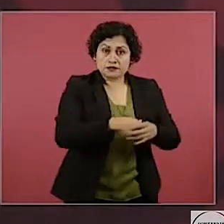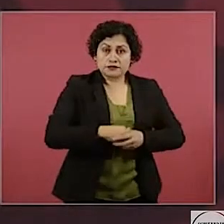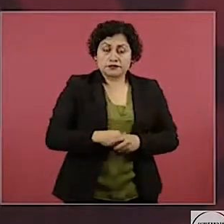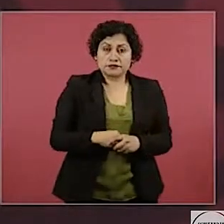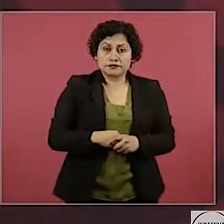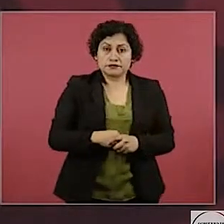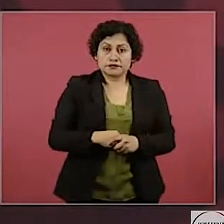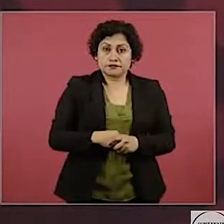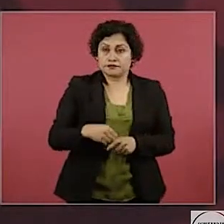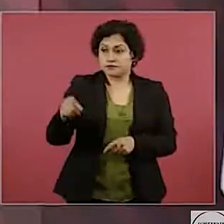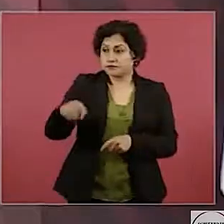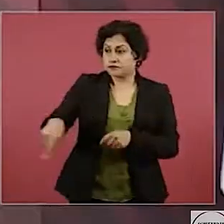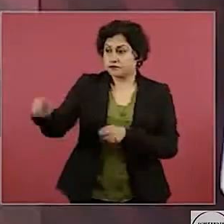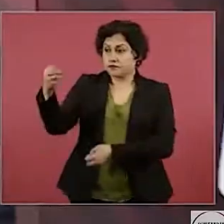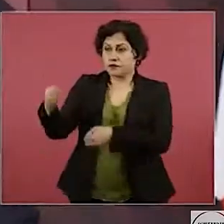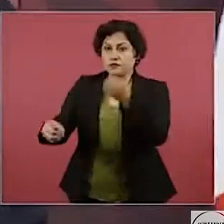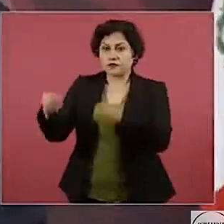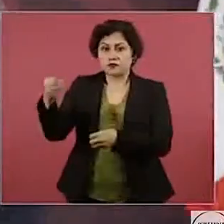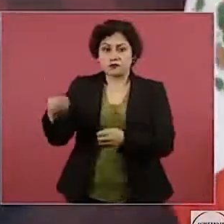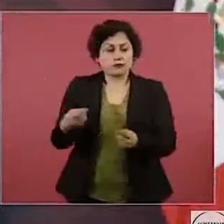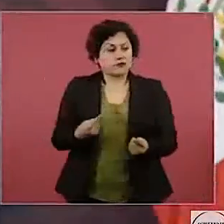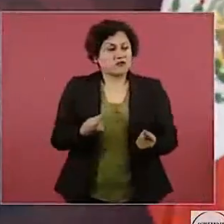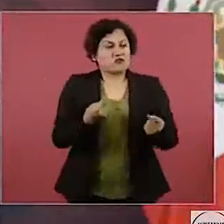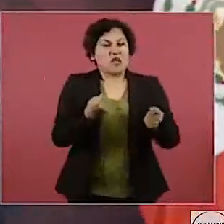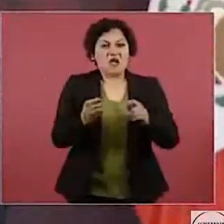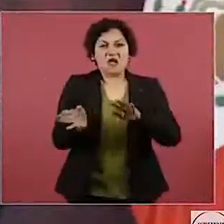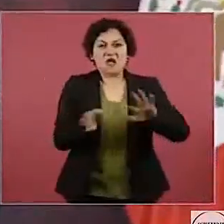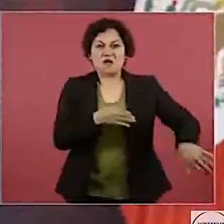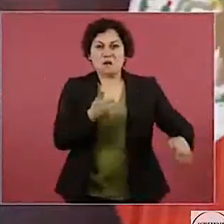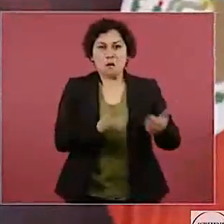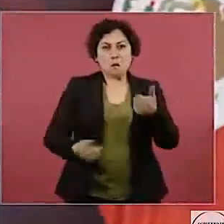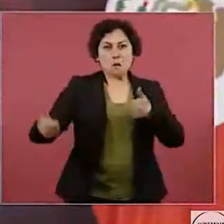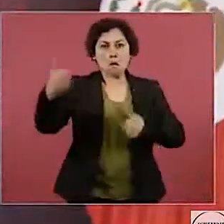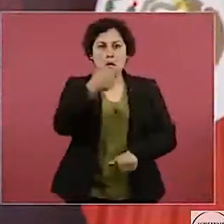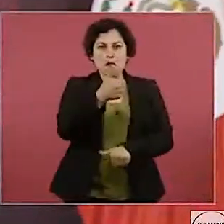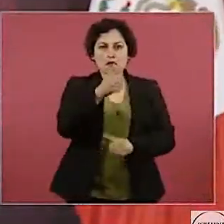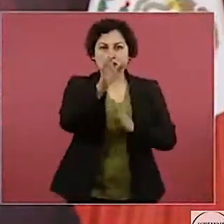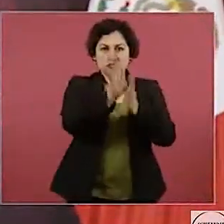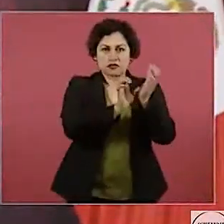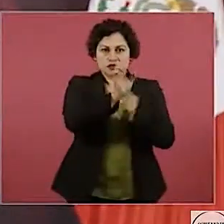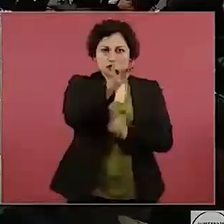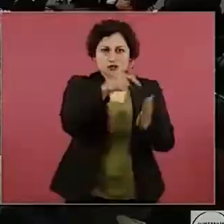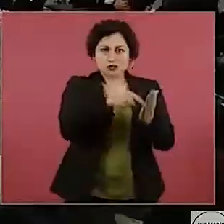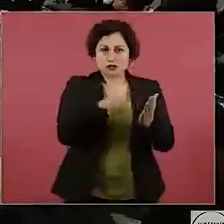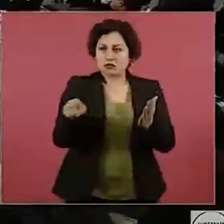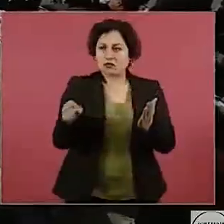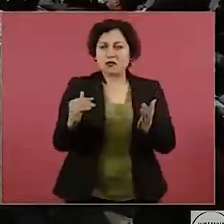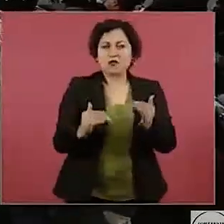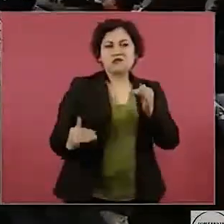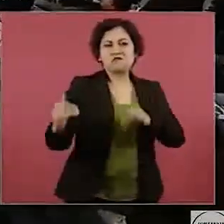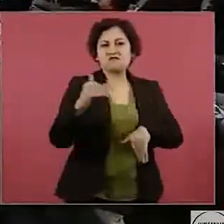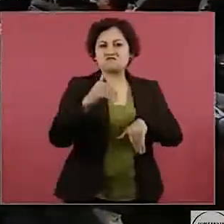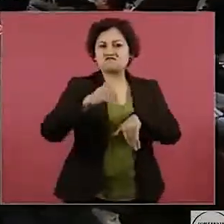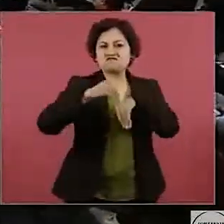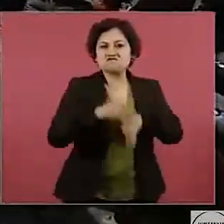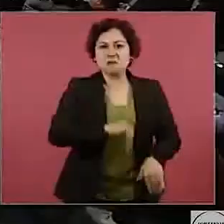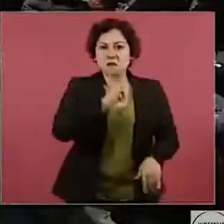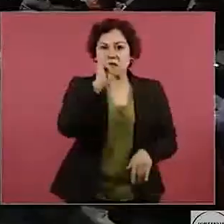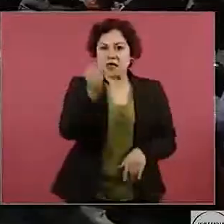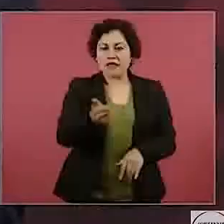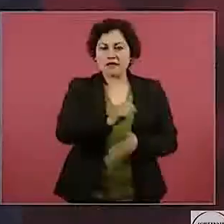Y estos se sitúan por encima de la Constitución y de las leyes